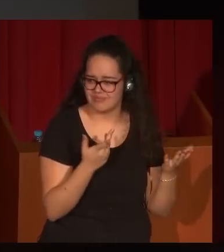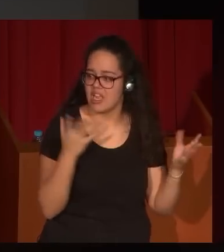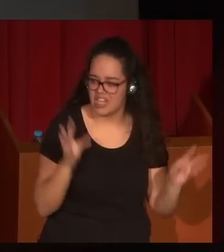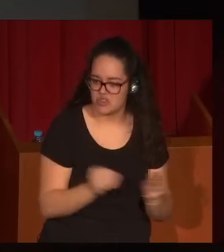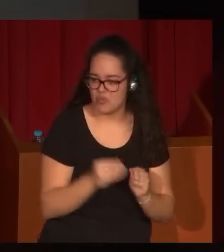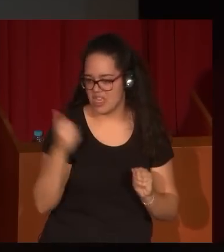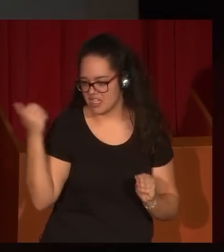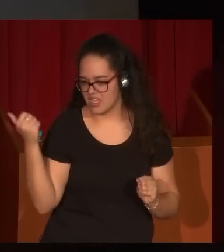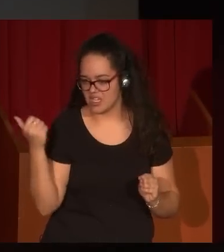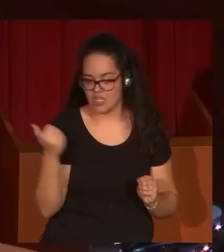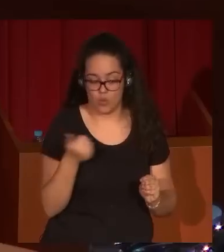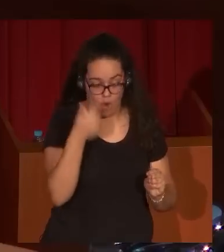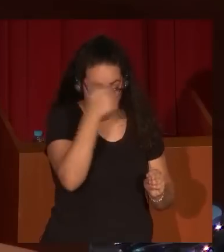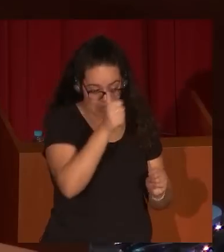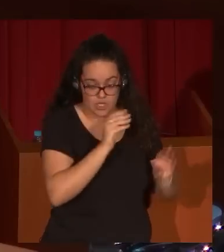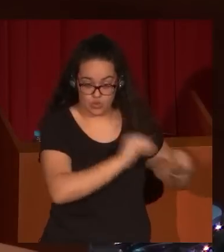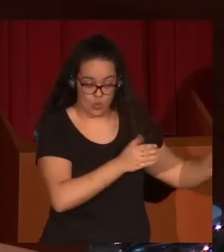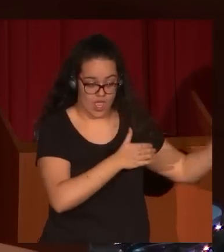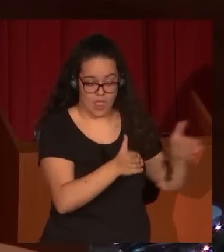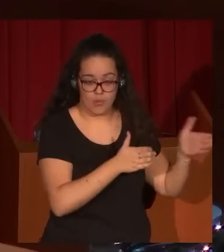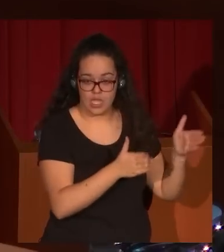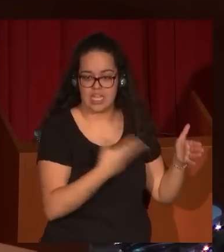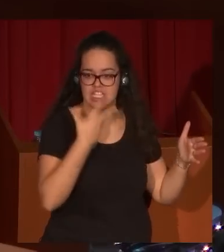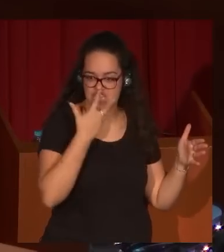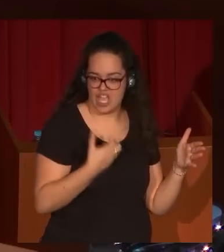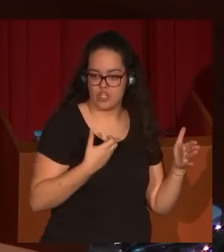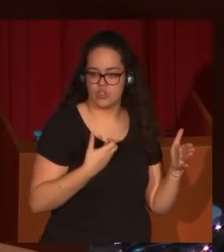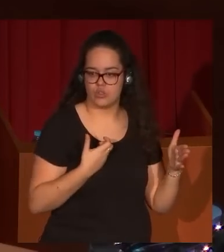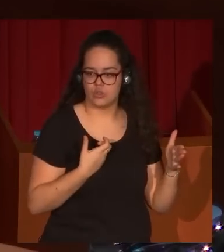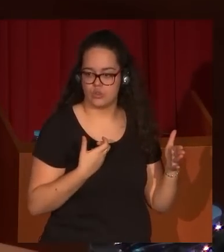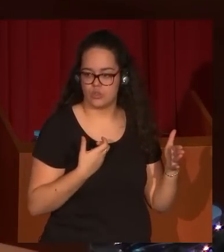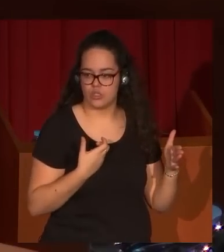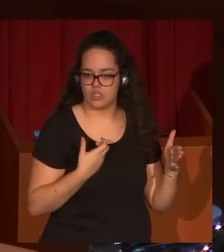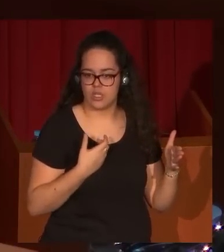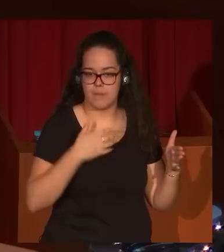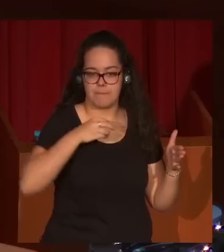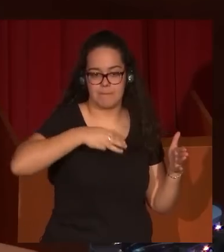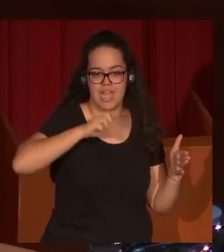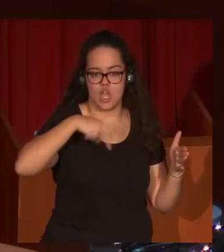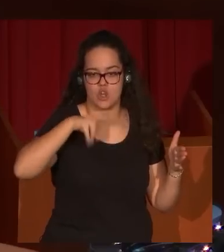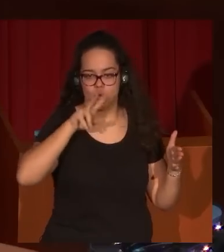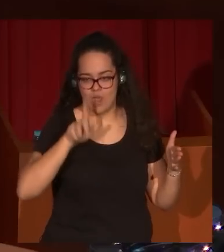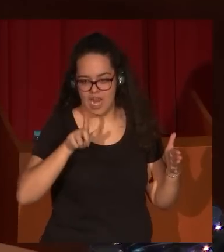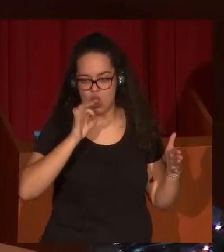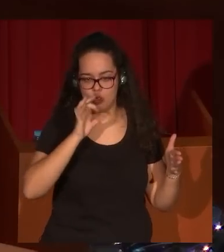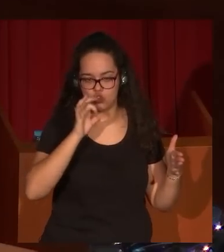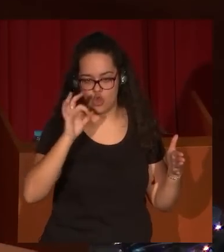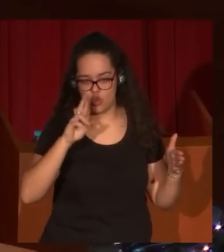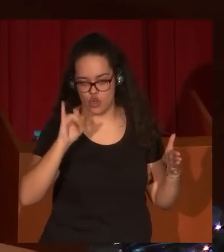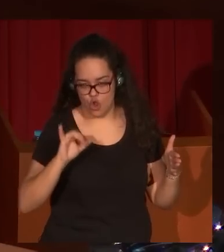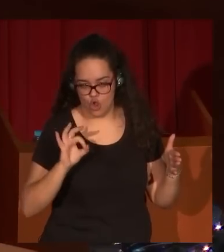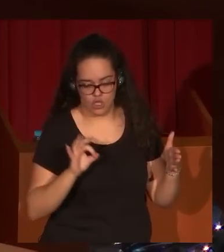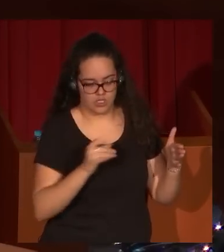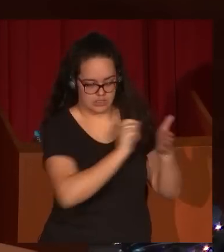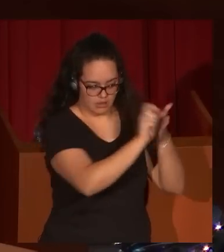que un biógrafo contemporáneo y serio, riguroso, como es Manuel Osorio Bernal, destaca de la obra de Eugenio Lucas.